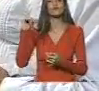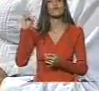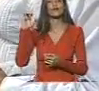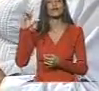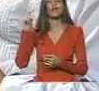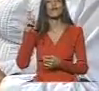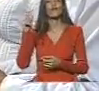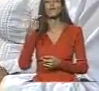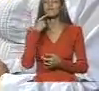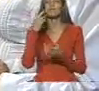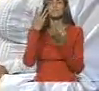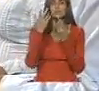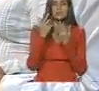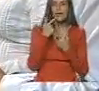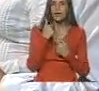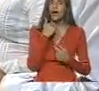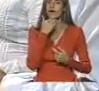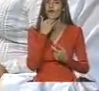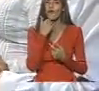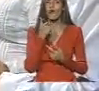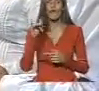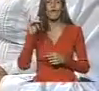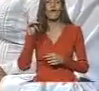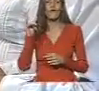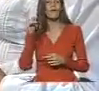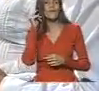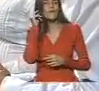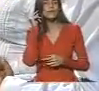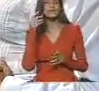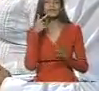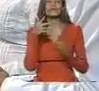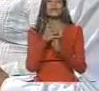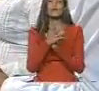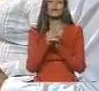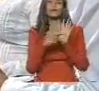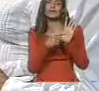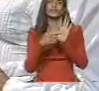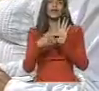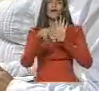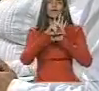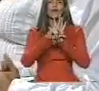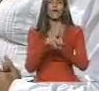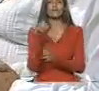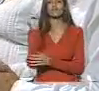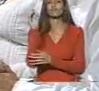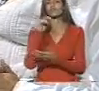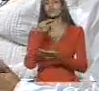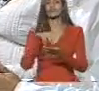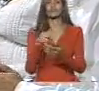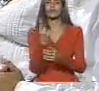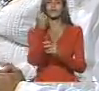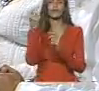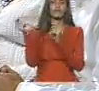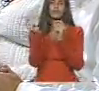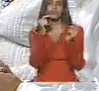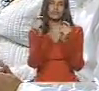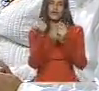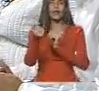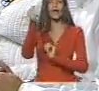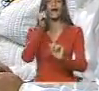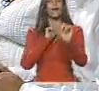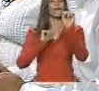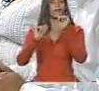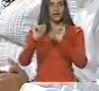de banderillas, Yel Ixa que hizo la presentación del Código en la Asamblea en la primera discusión y defendió